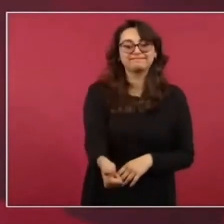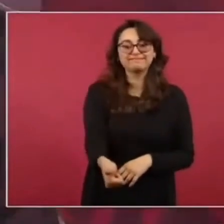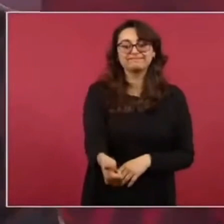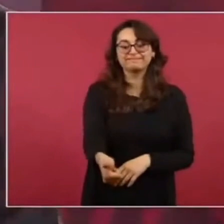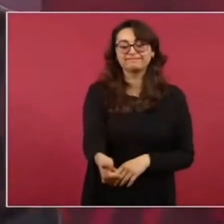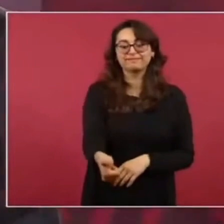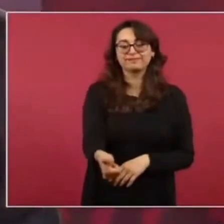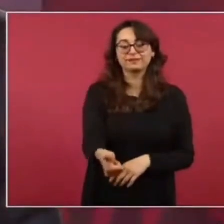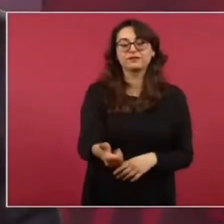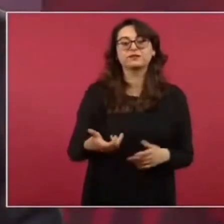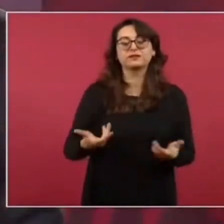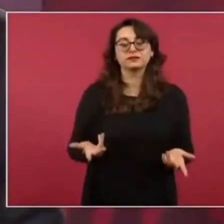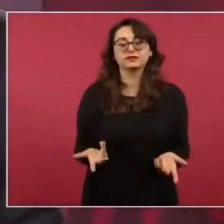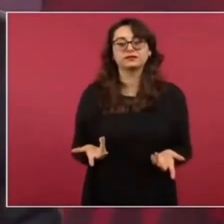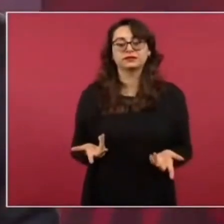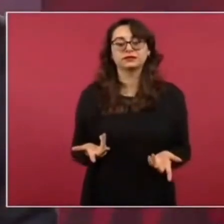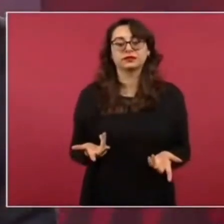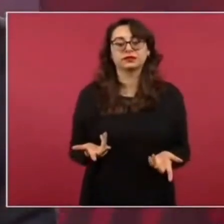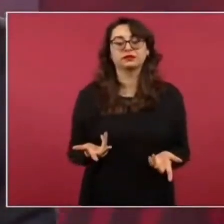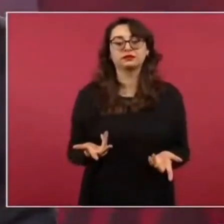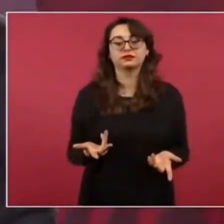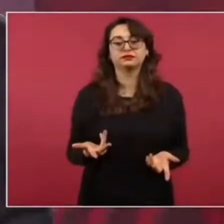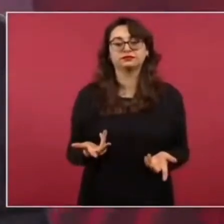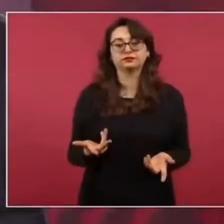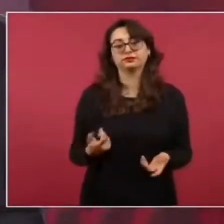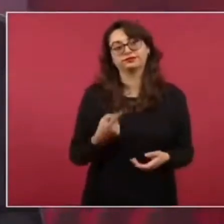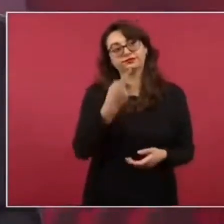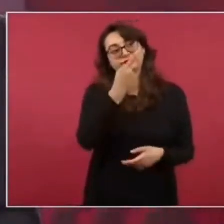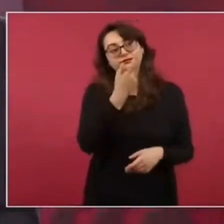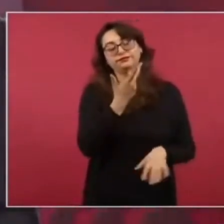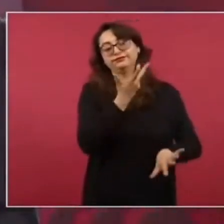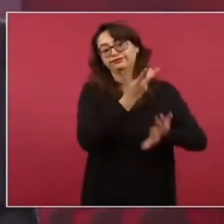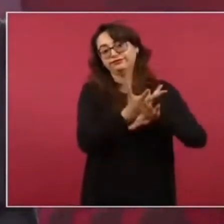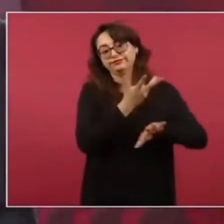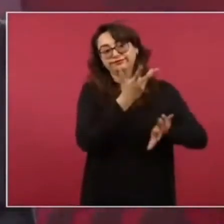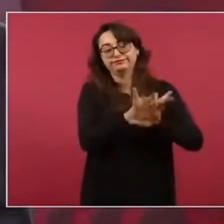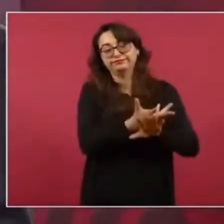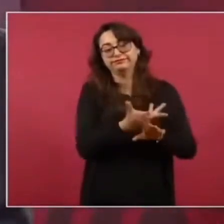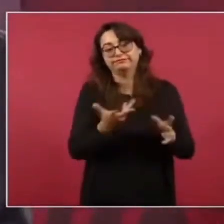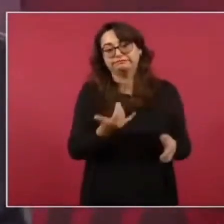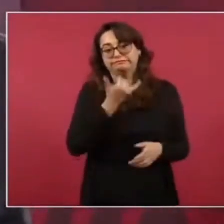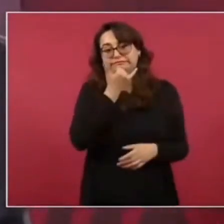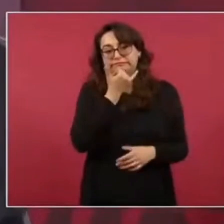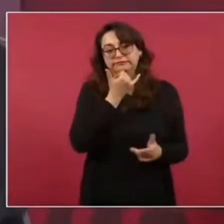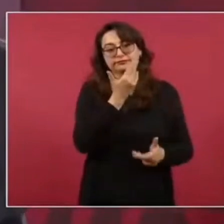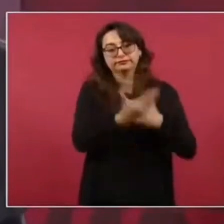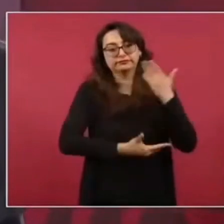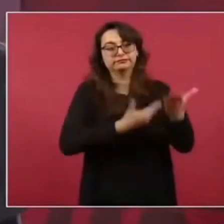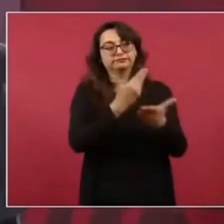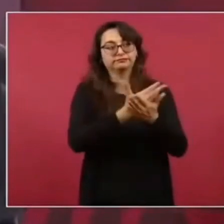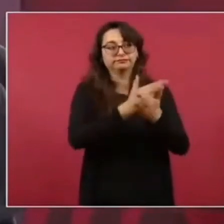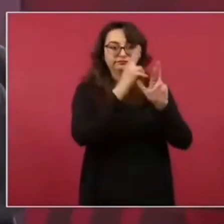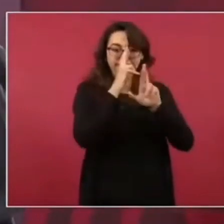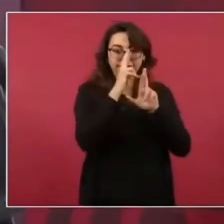lo que hablábamos en el caso, con todo respeto, de Estados Unidos, que tienen ellos que